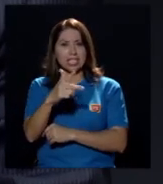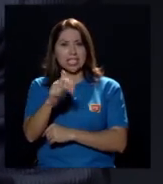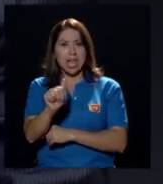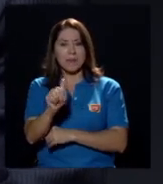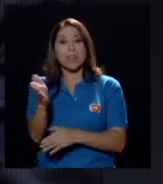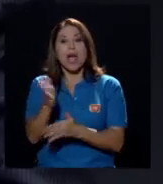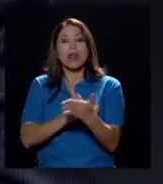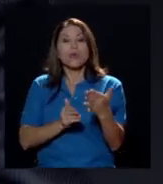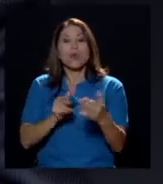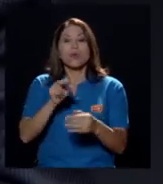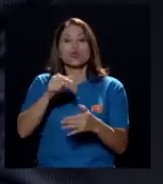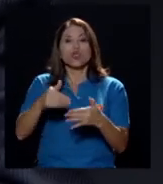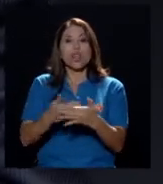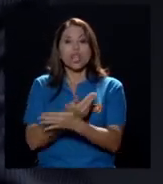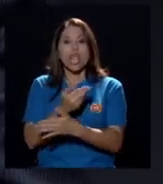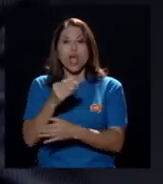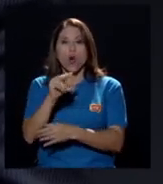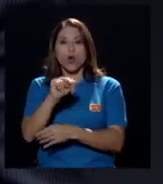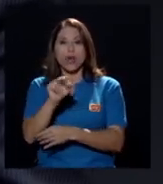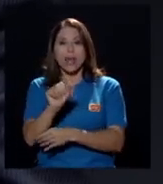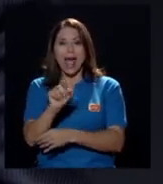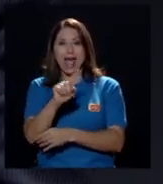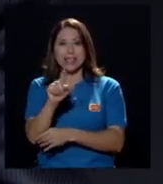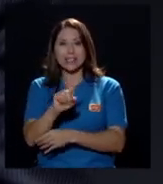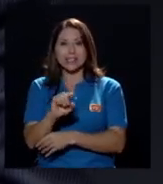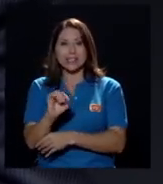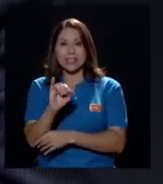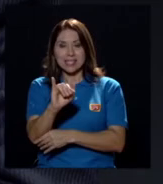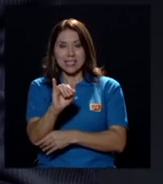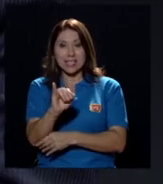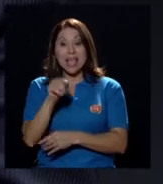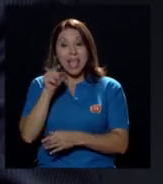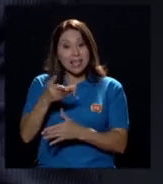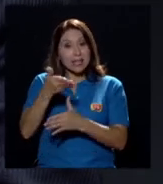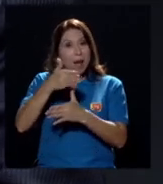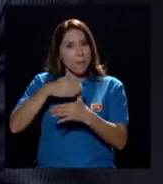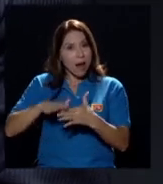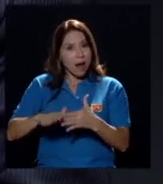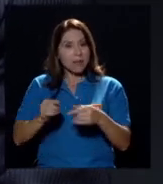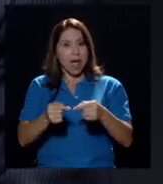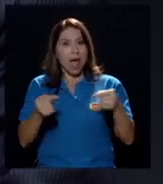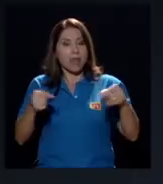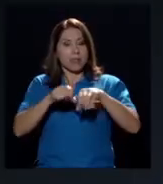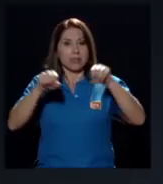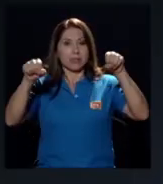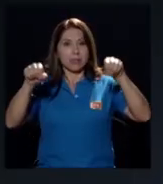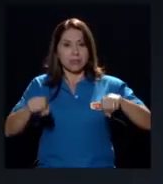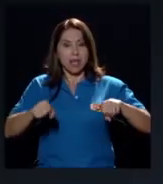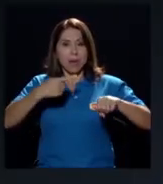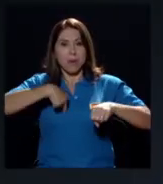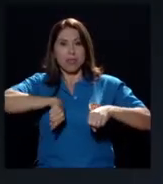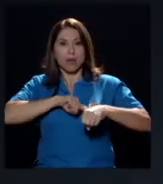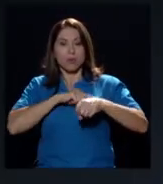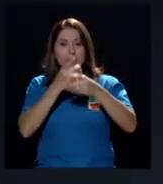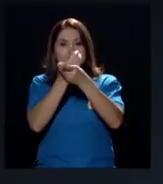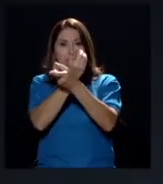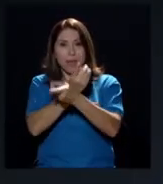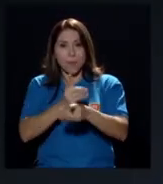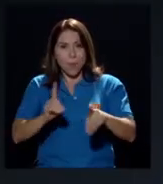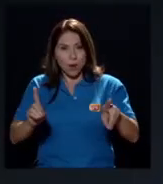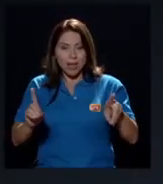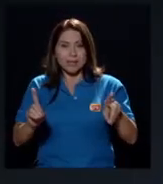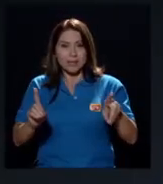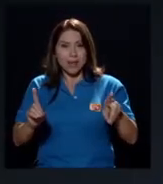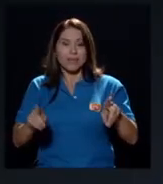Y lógicamente esa parte es antisistema en nuestra democracia y esa es la